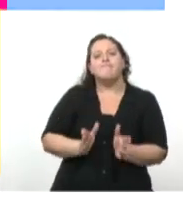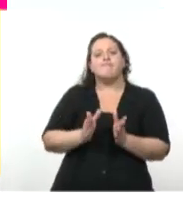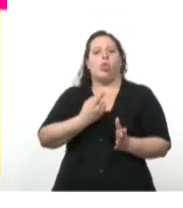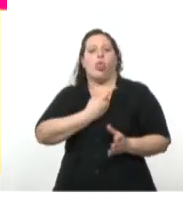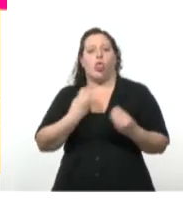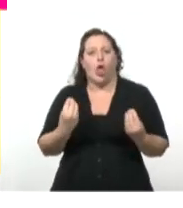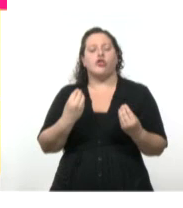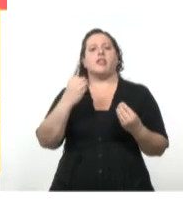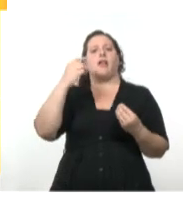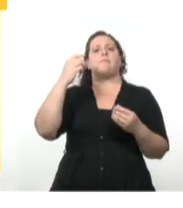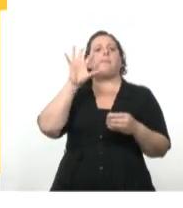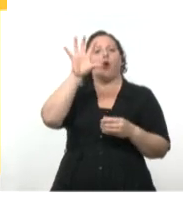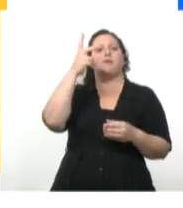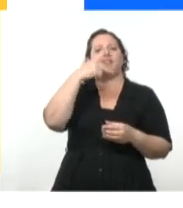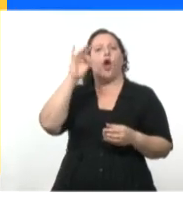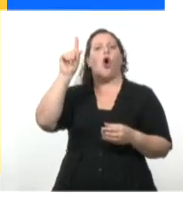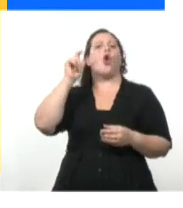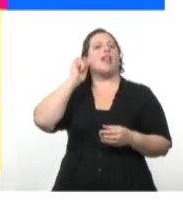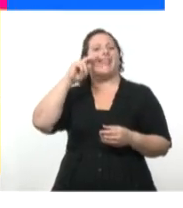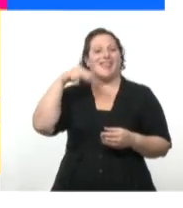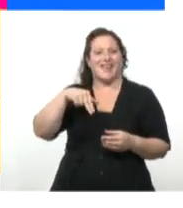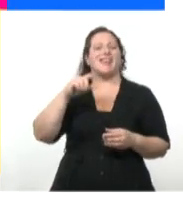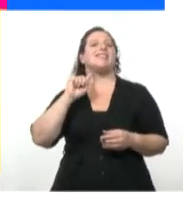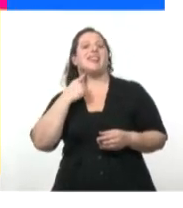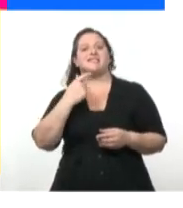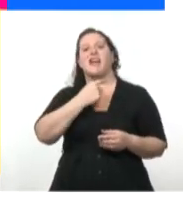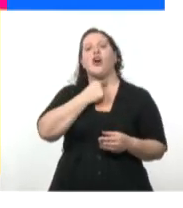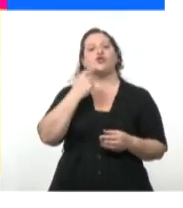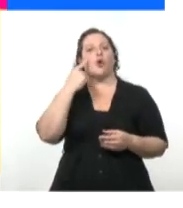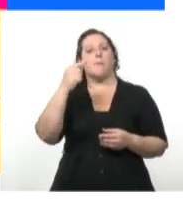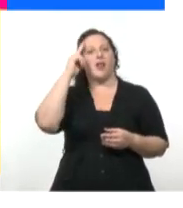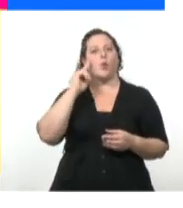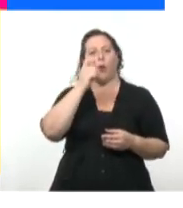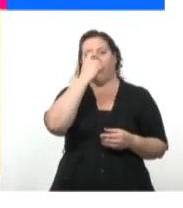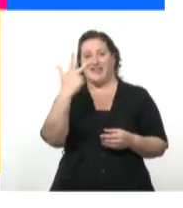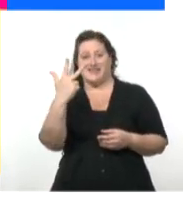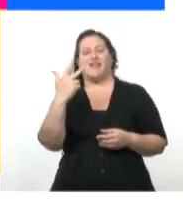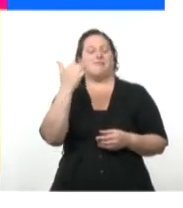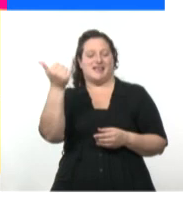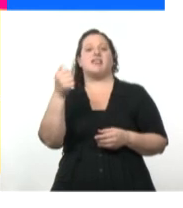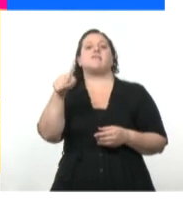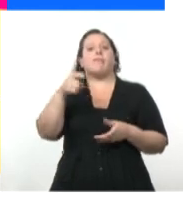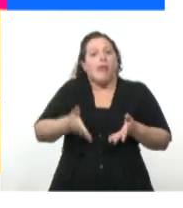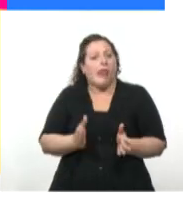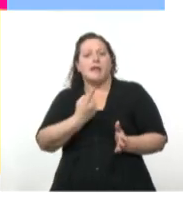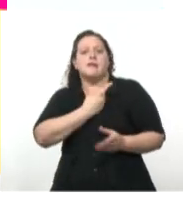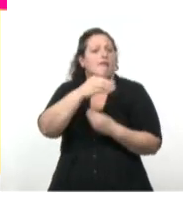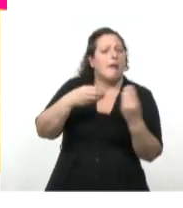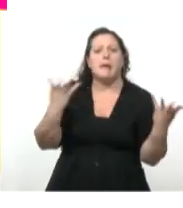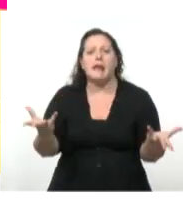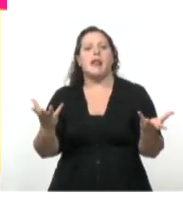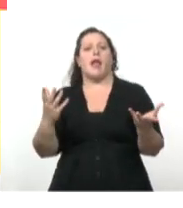Provincia de Holguín. 13 de agosto de 1926. Origen social, alto. Oficio,